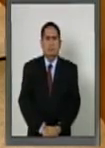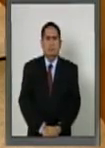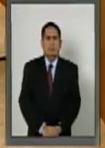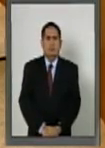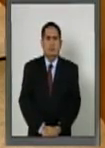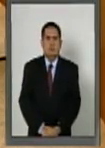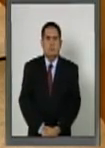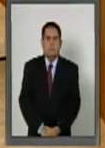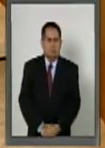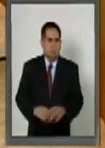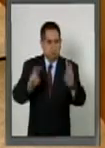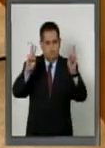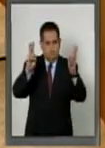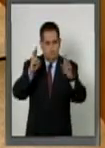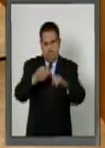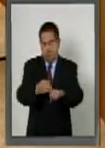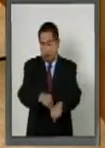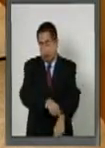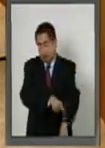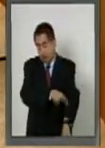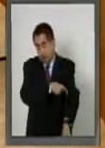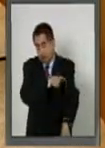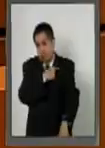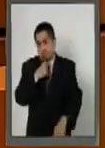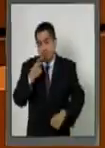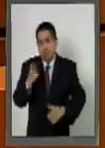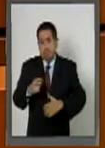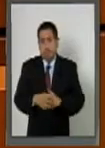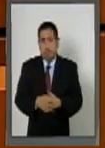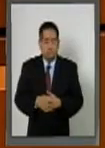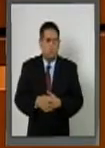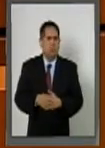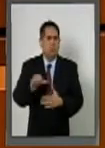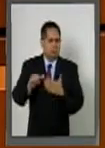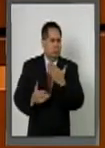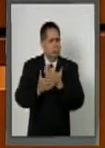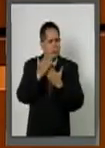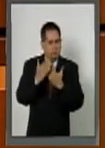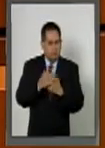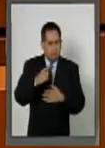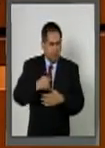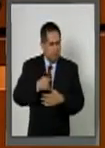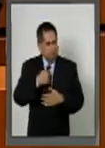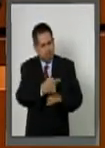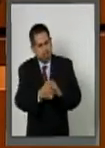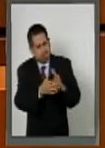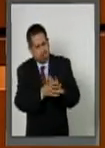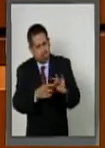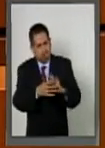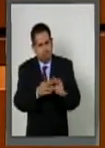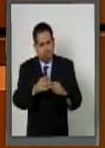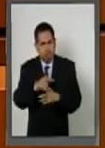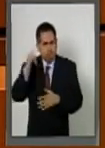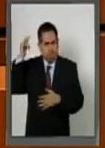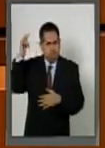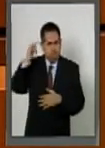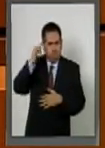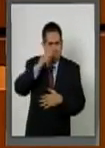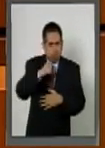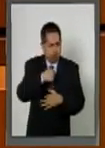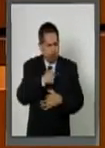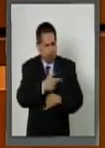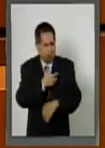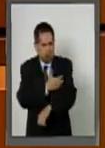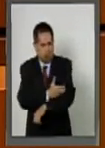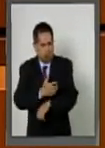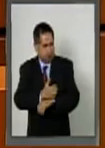Este es un tema muy largo. Hoy en la mañana yo trataba de explicarle en el vuelo a